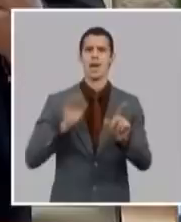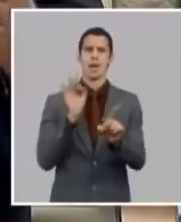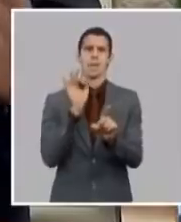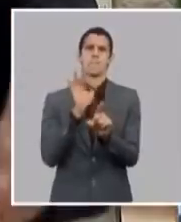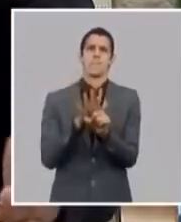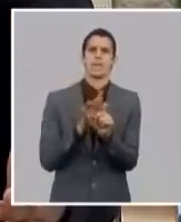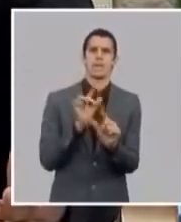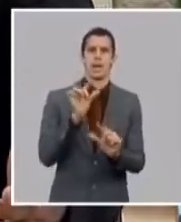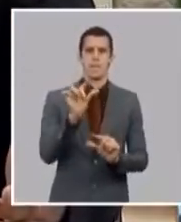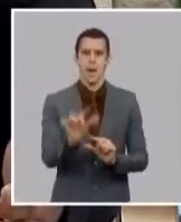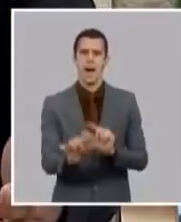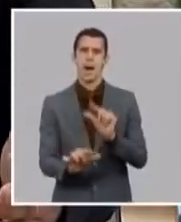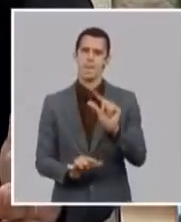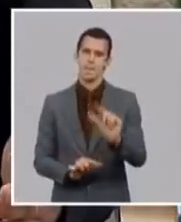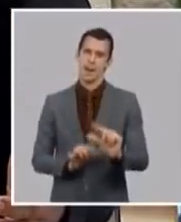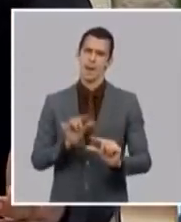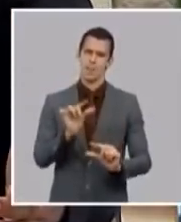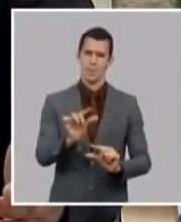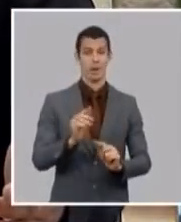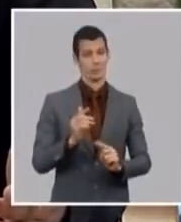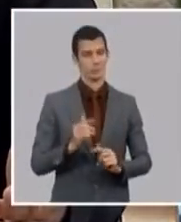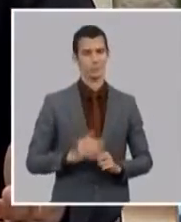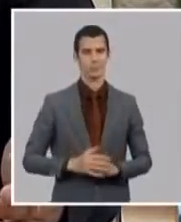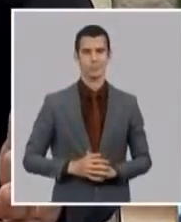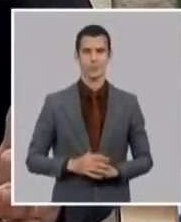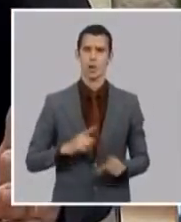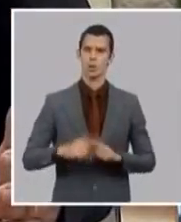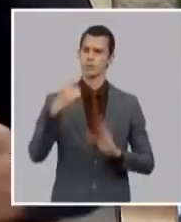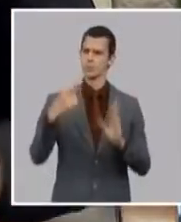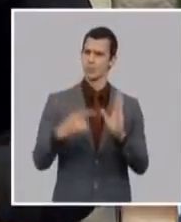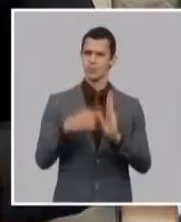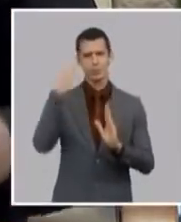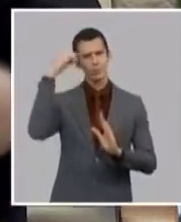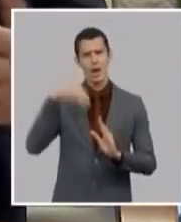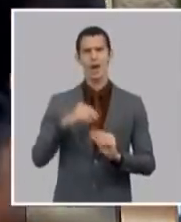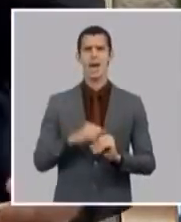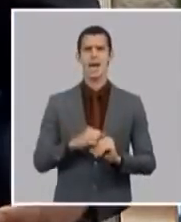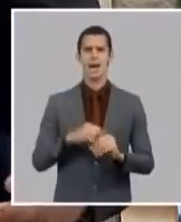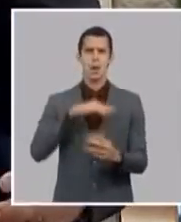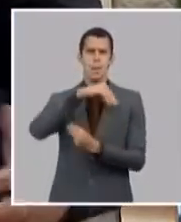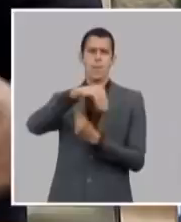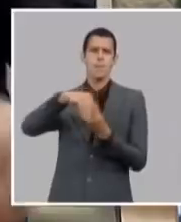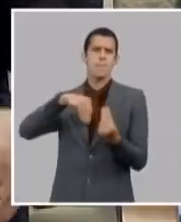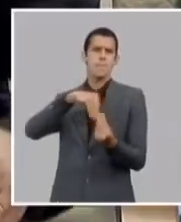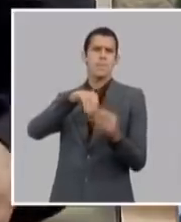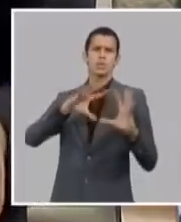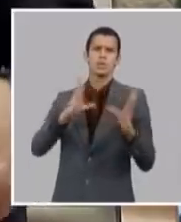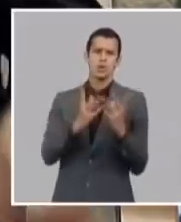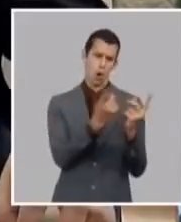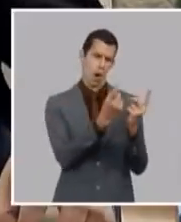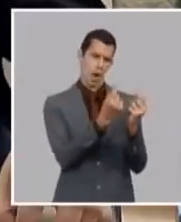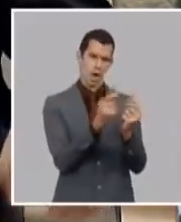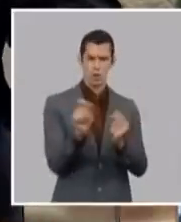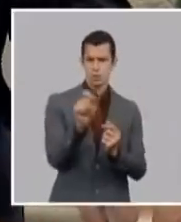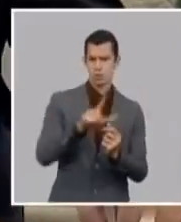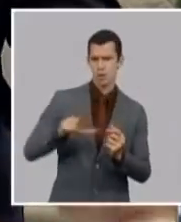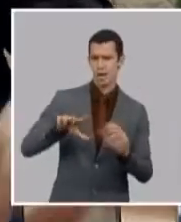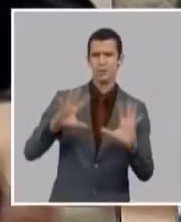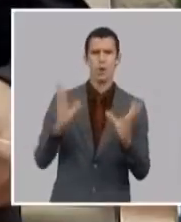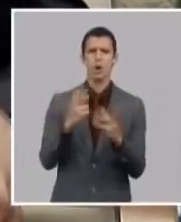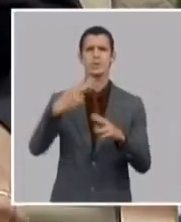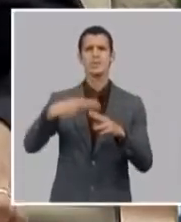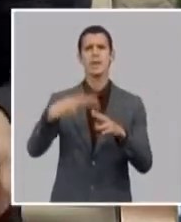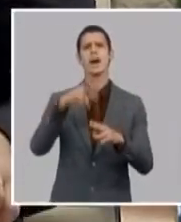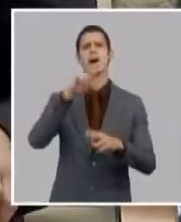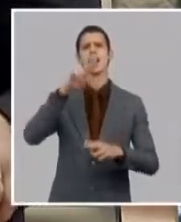el ordenamiento nosotros no lo hemos abandonado y vamos tomando decisiones implementar todos aquellos